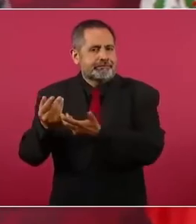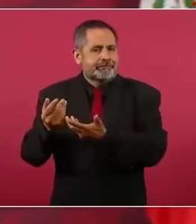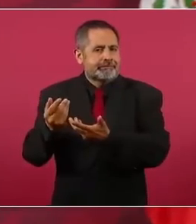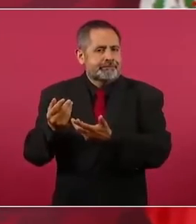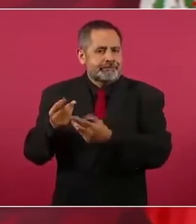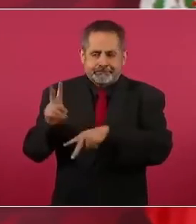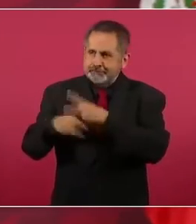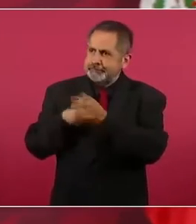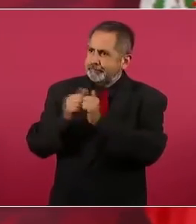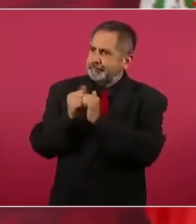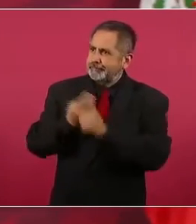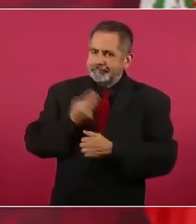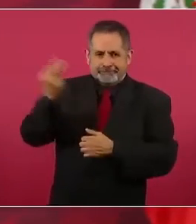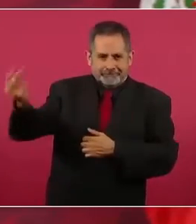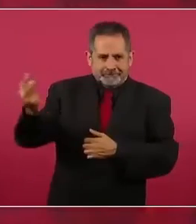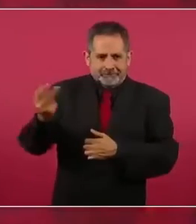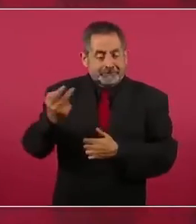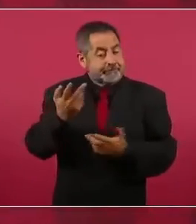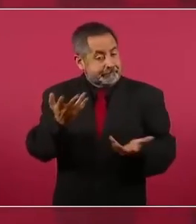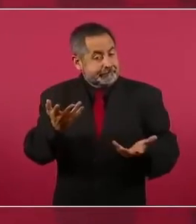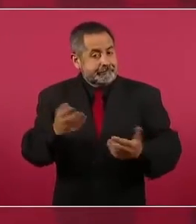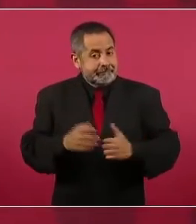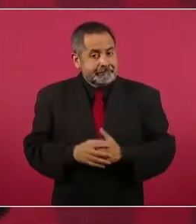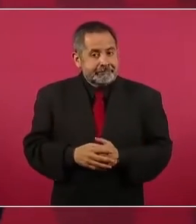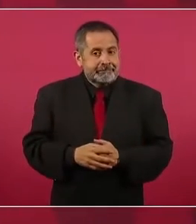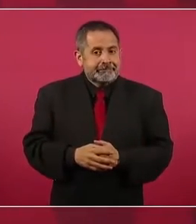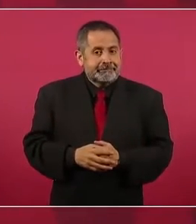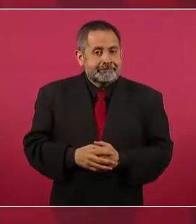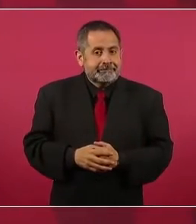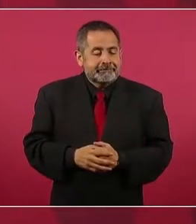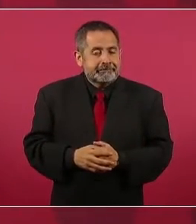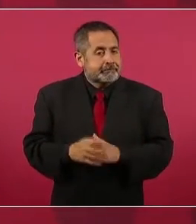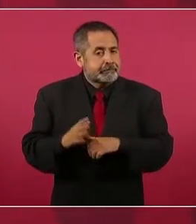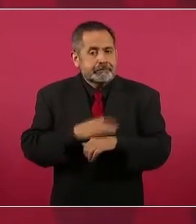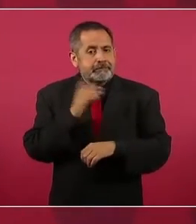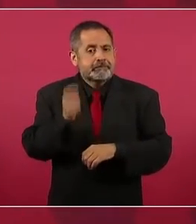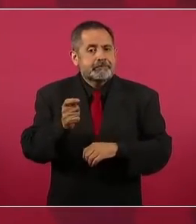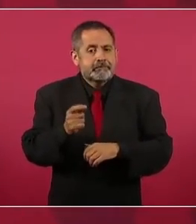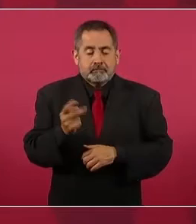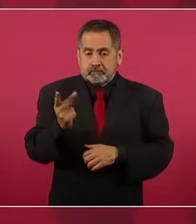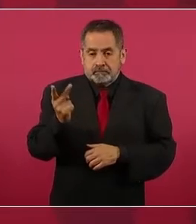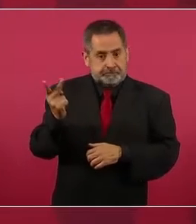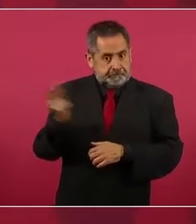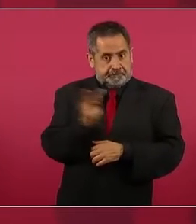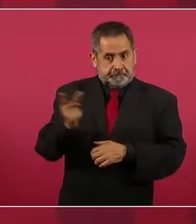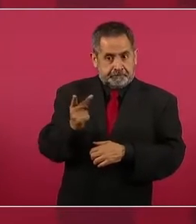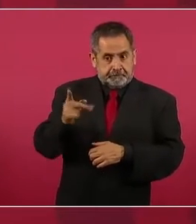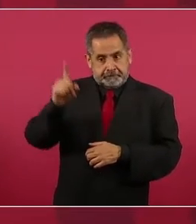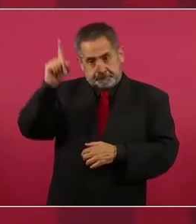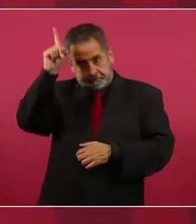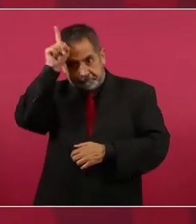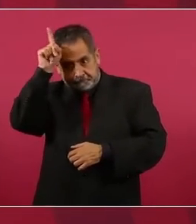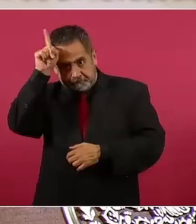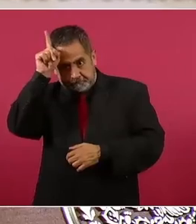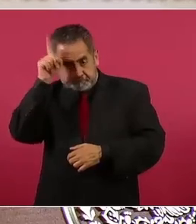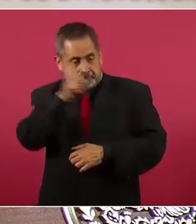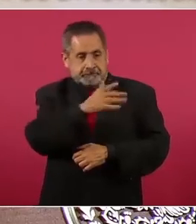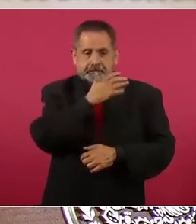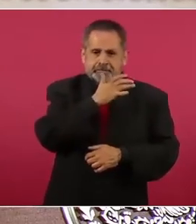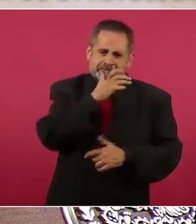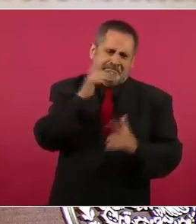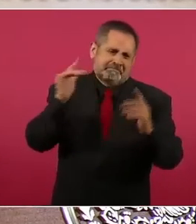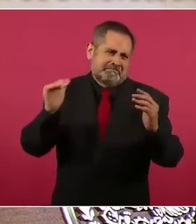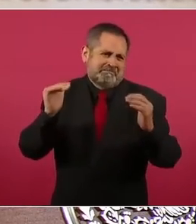contigo, porque los dos eran